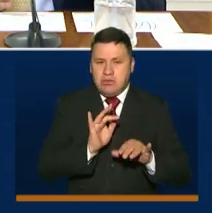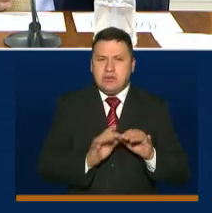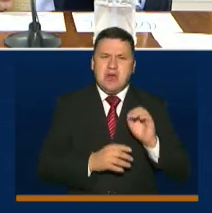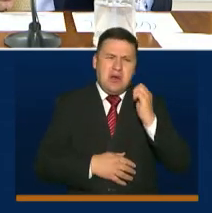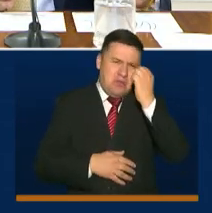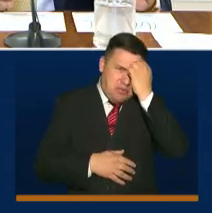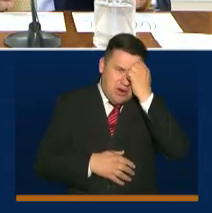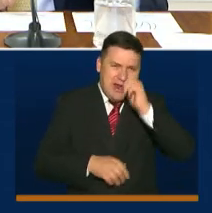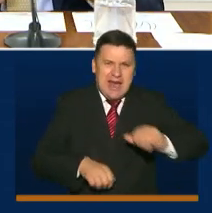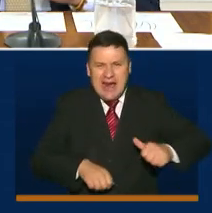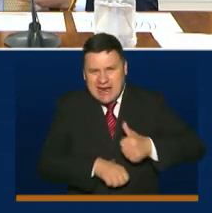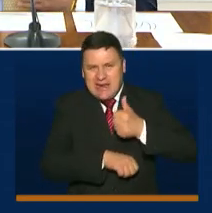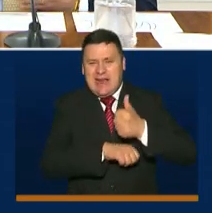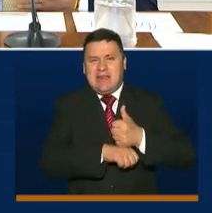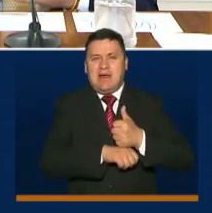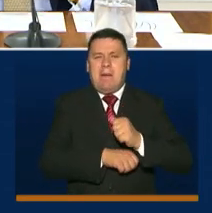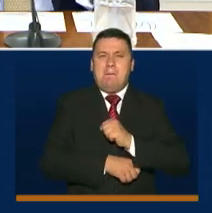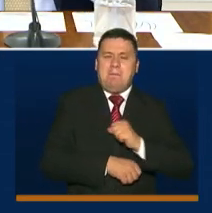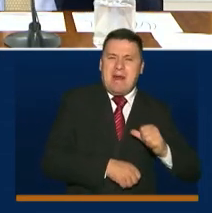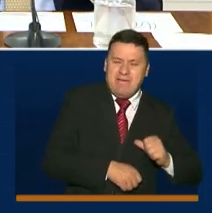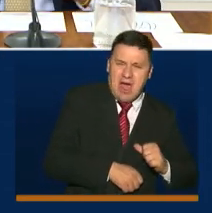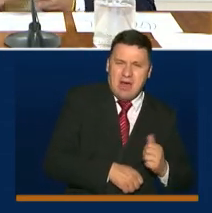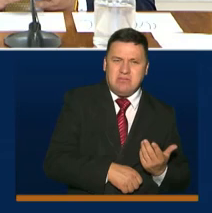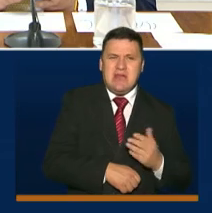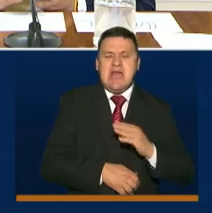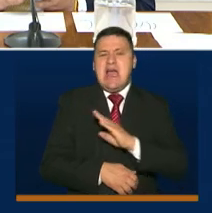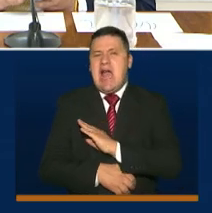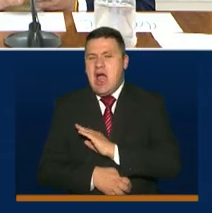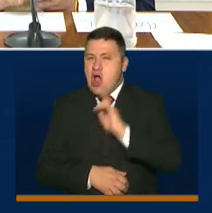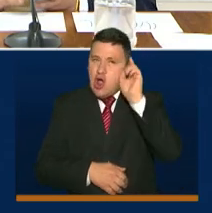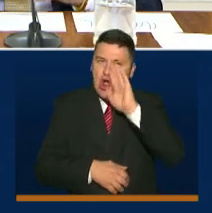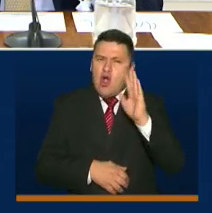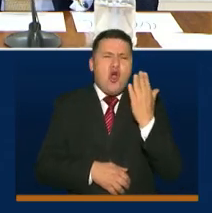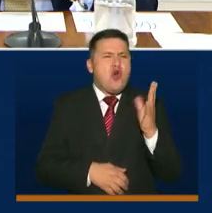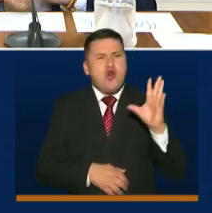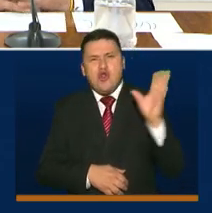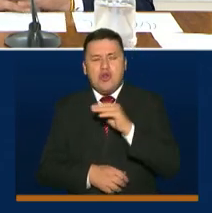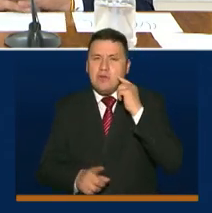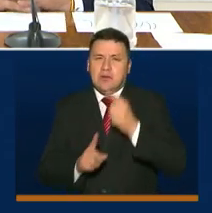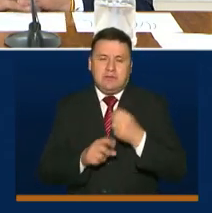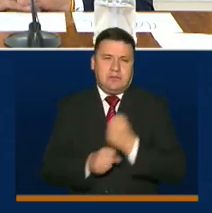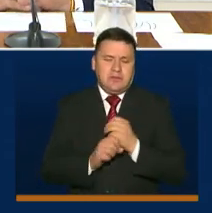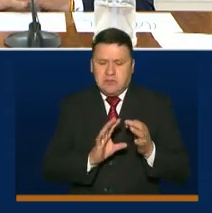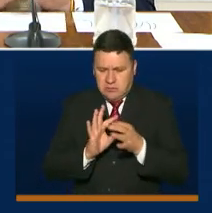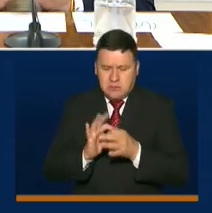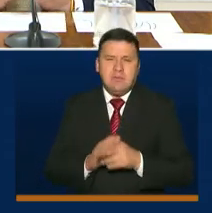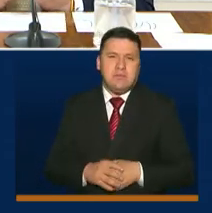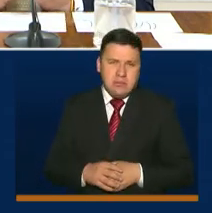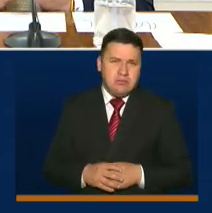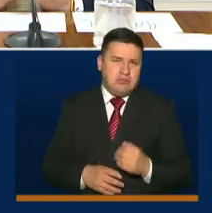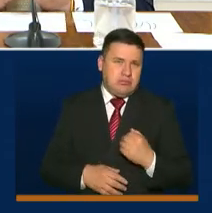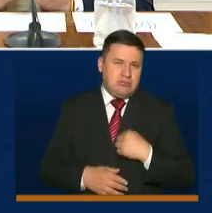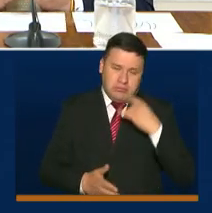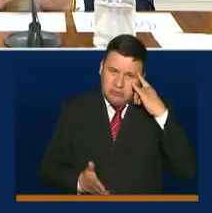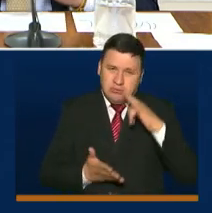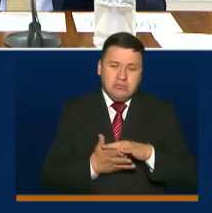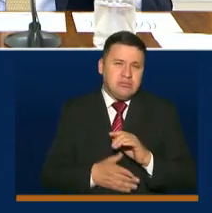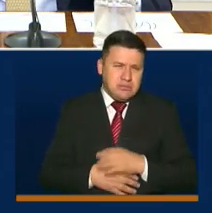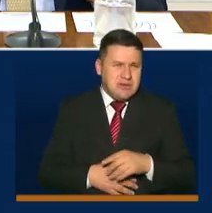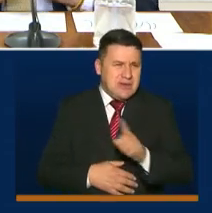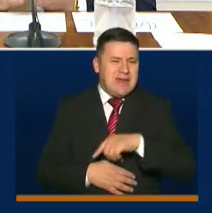los profes, los rectores, el sector privado, alcaldes y gobernadores, todos trabajando en equipo. Y yo creo que